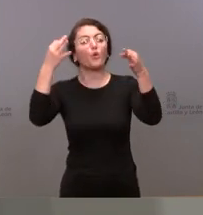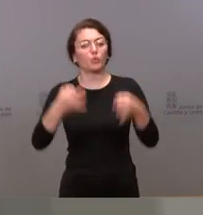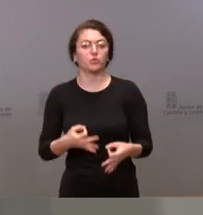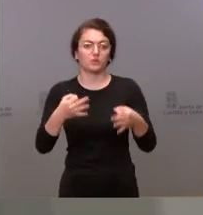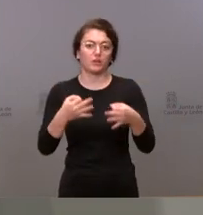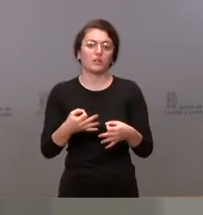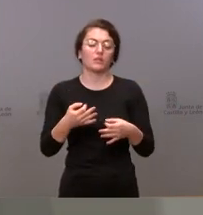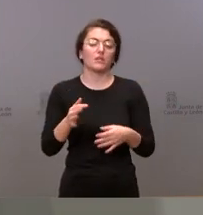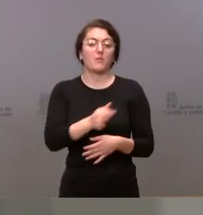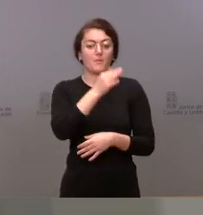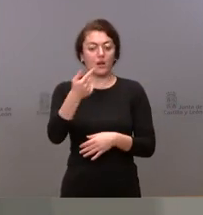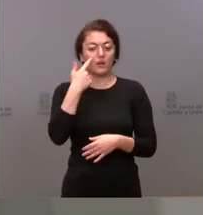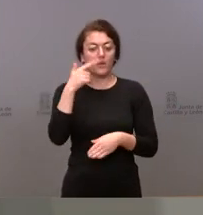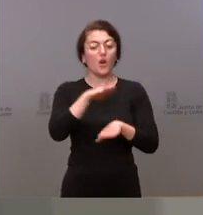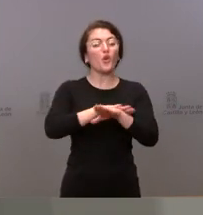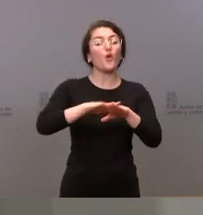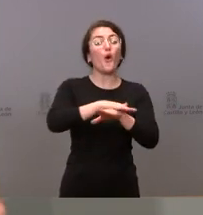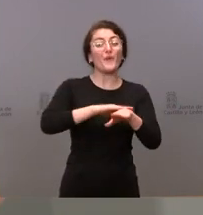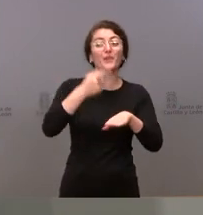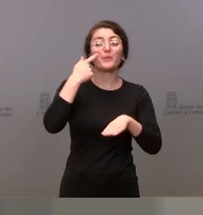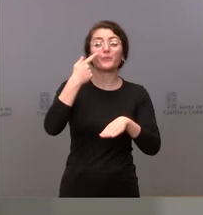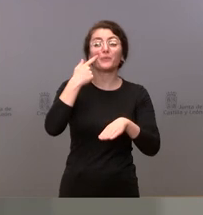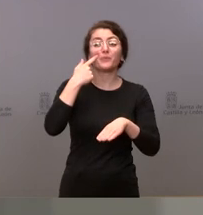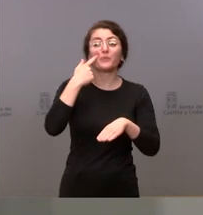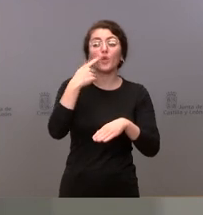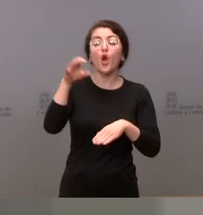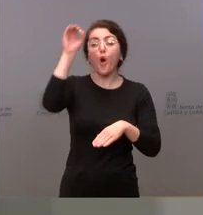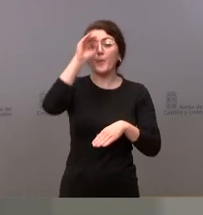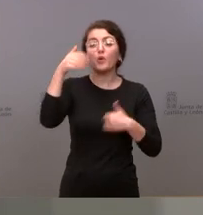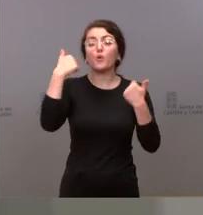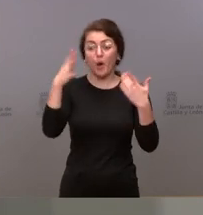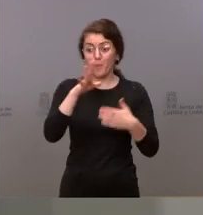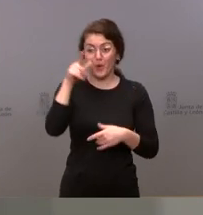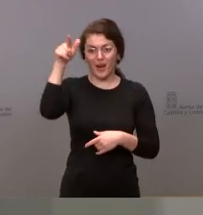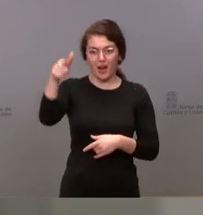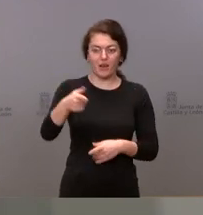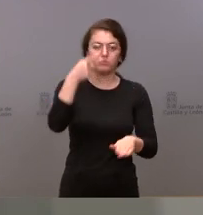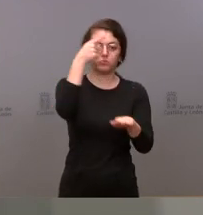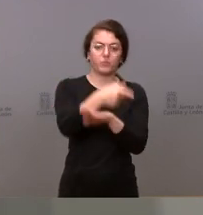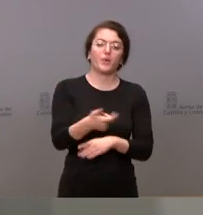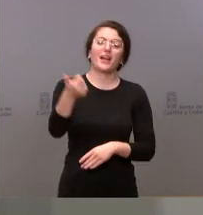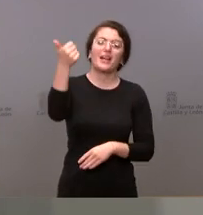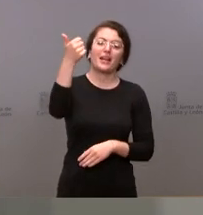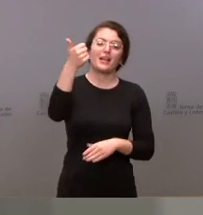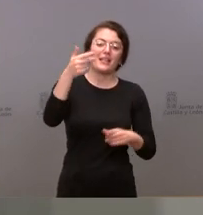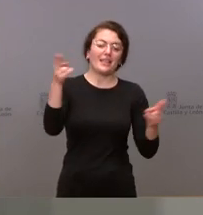que terminó los cierres y ceses tanto de las minas como de las centrales térmicas en su momento hacer un plan aislado sin